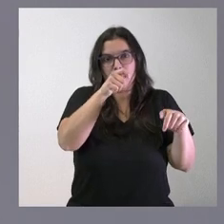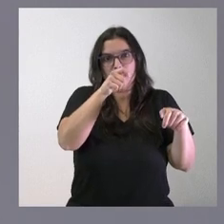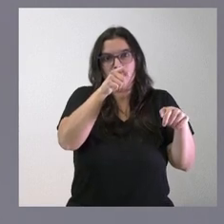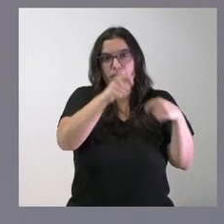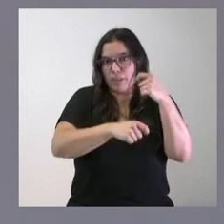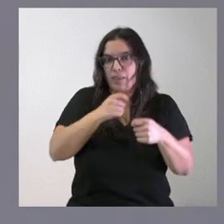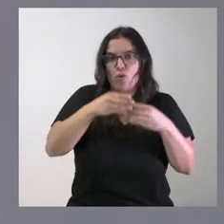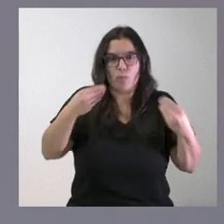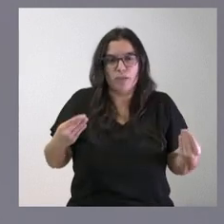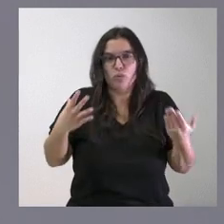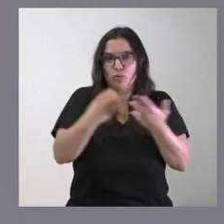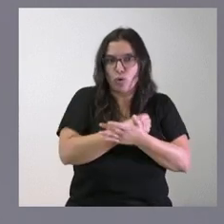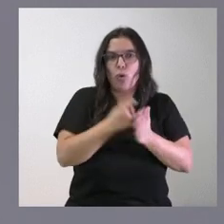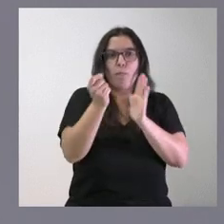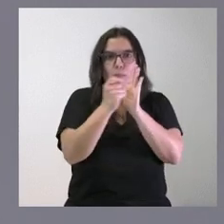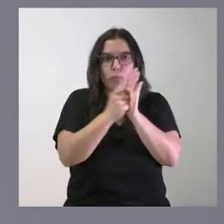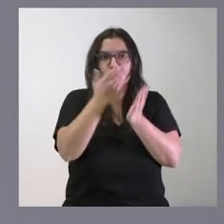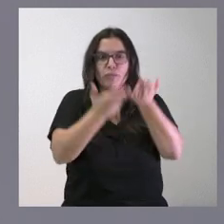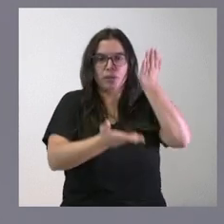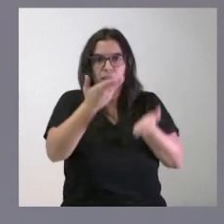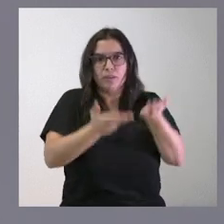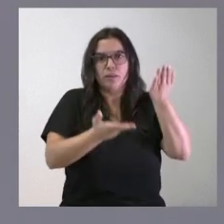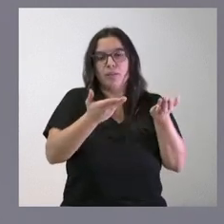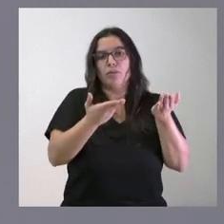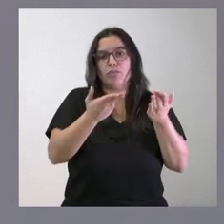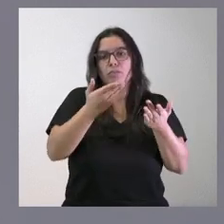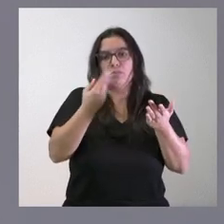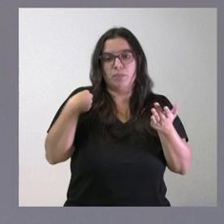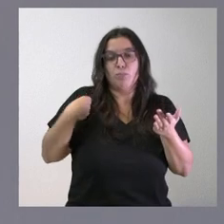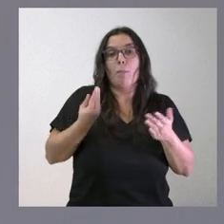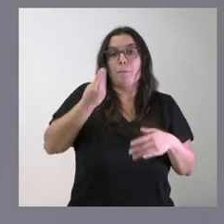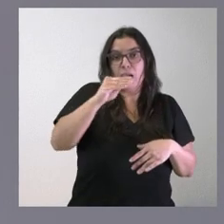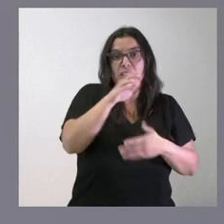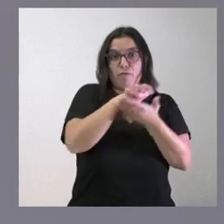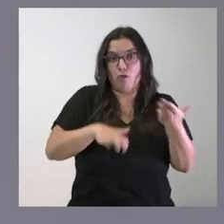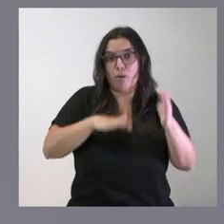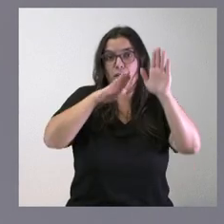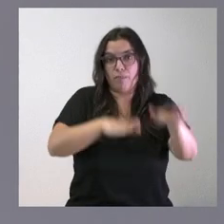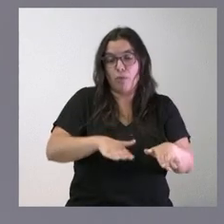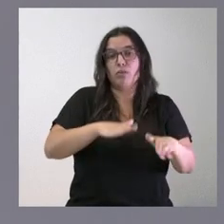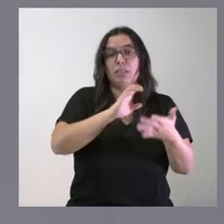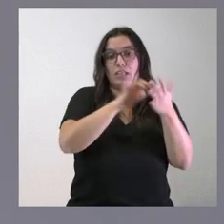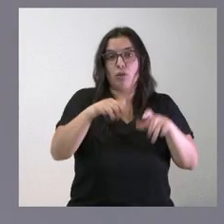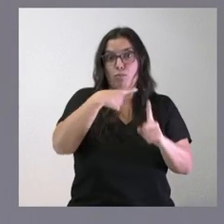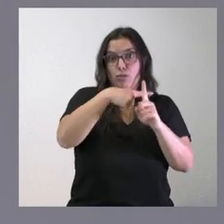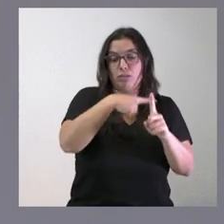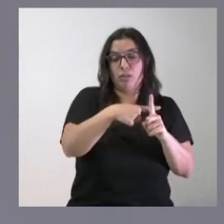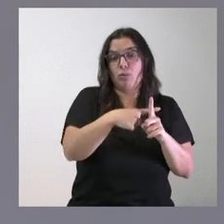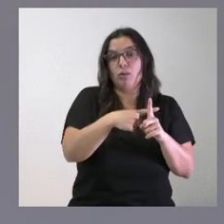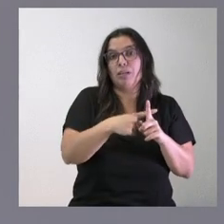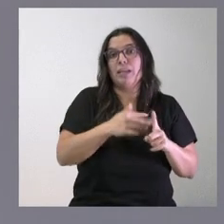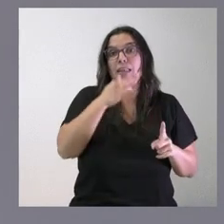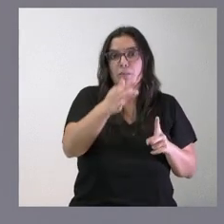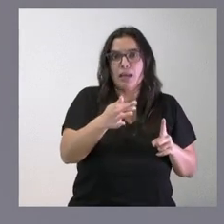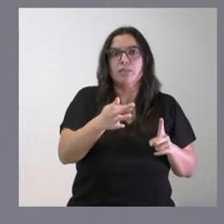ese documento va a obtener la valoración que le corresponde con el informe favorable de la Junta de Castilla y León y ese informe favorable de la Junta de Castilla y León termina además el